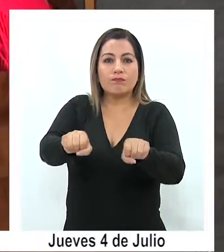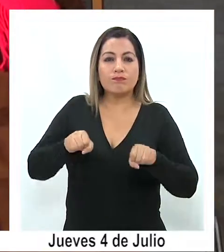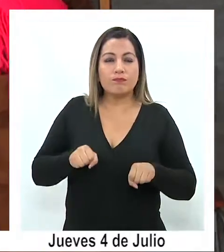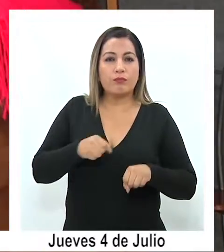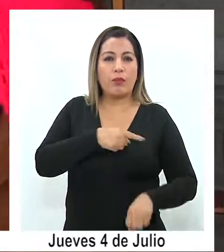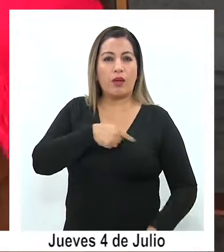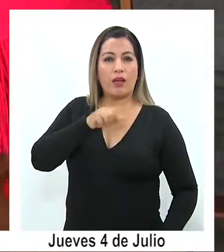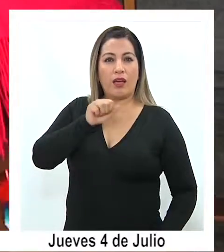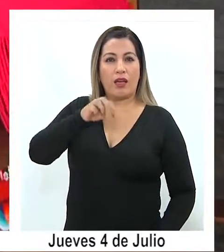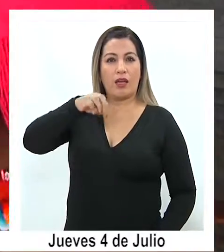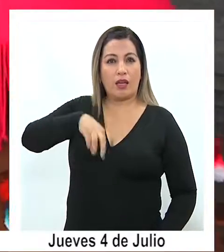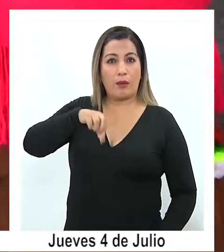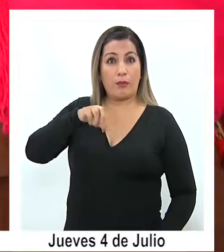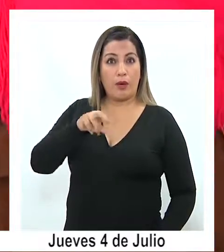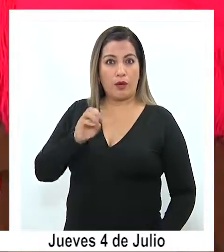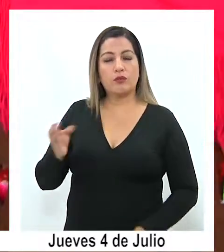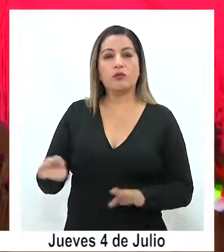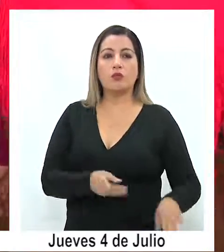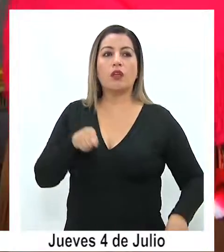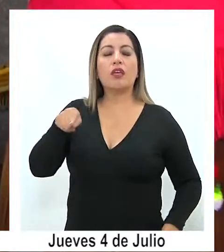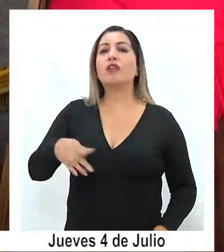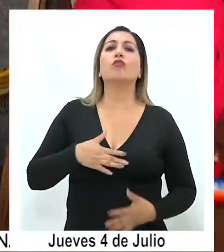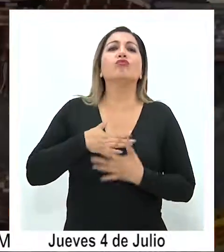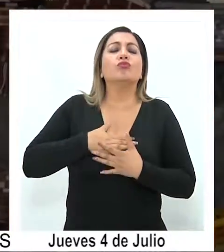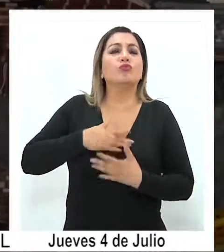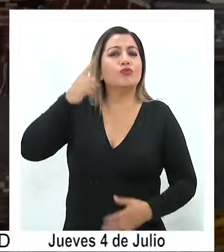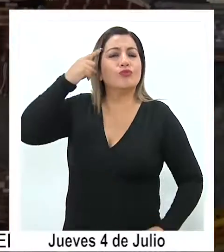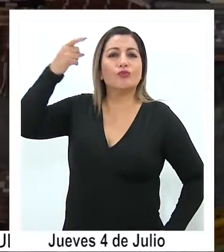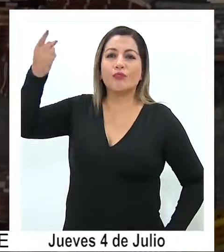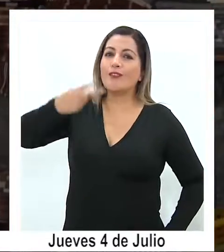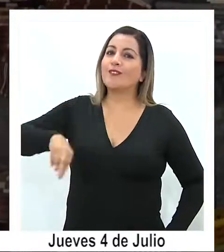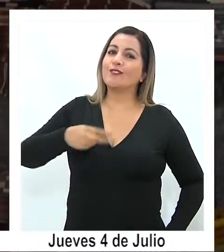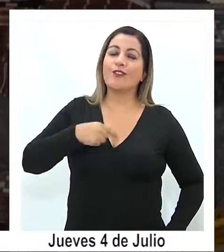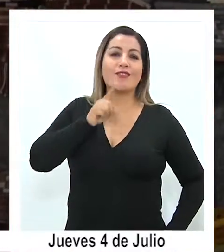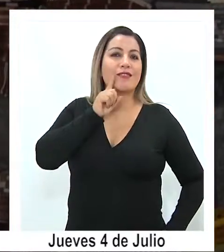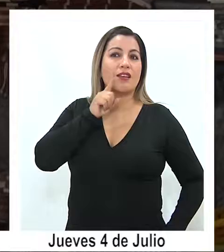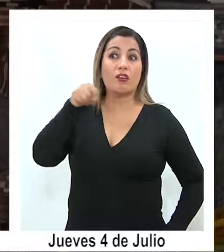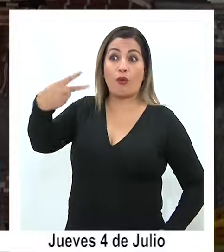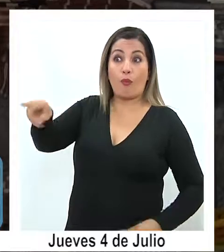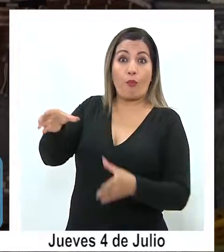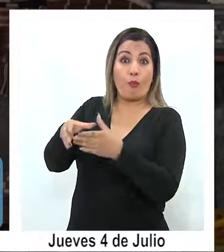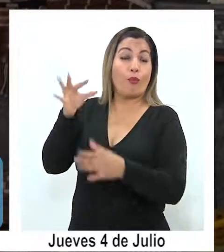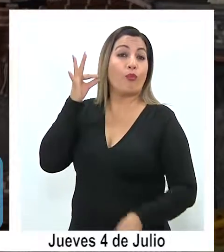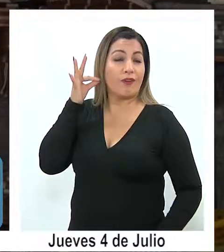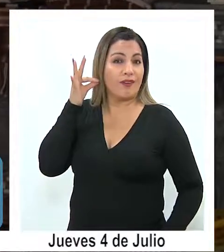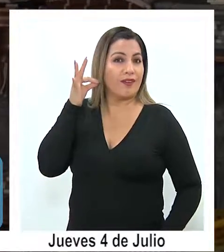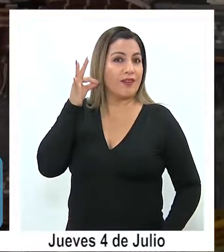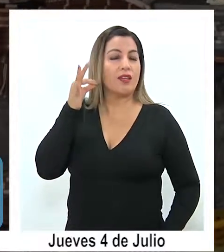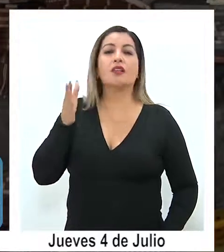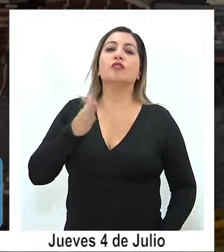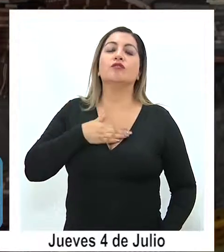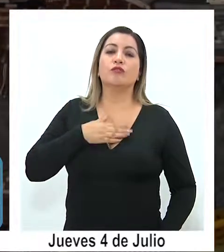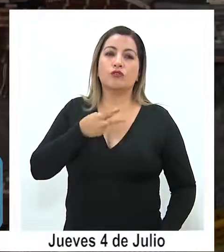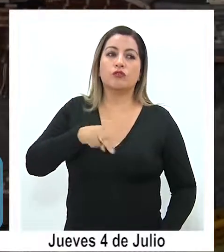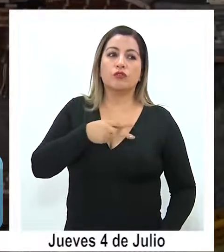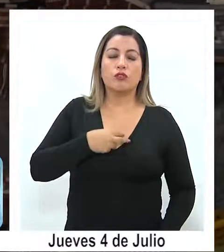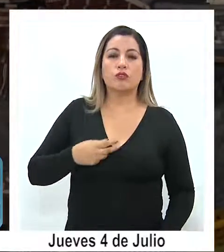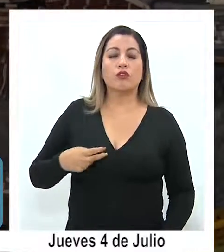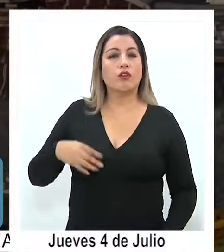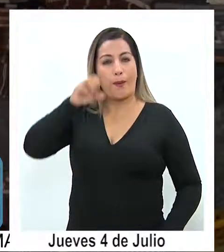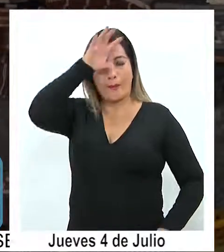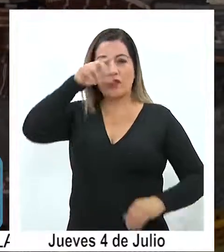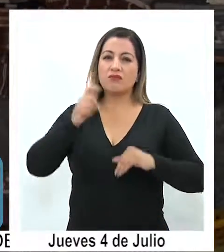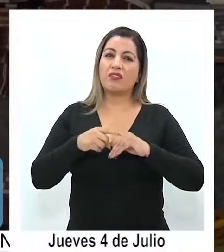Amparo Lurata. Y este era un anhelo que tenían tanto ellas como nosotros. Coyaguase viene